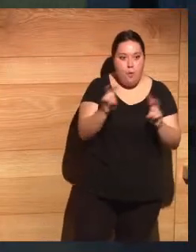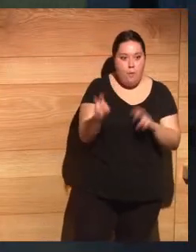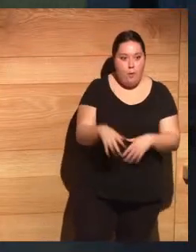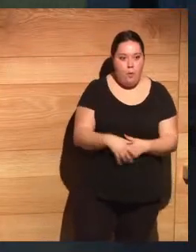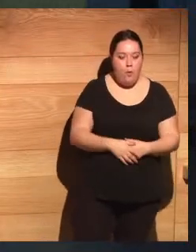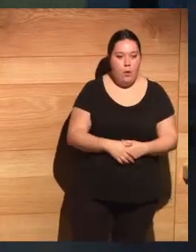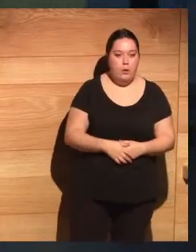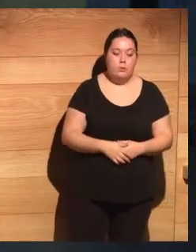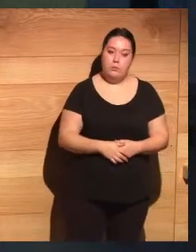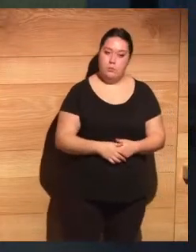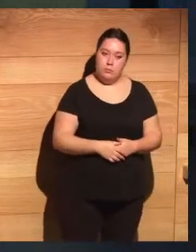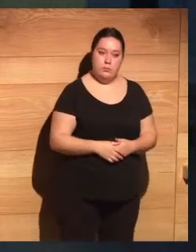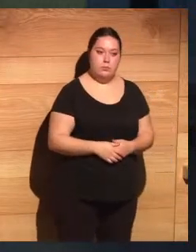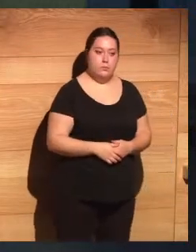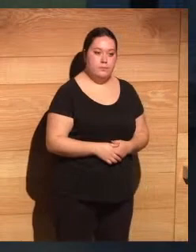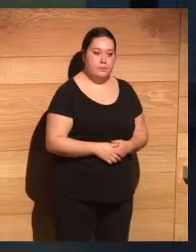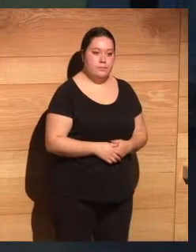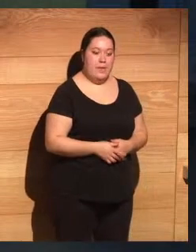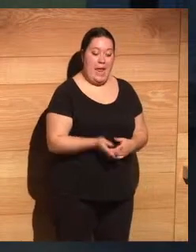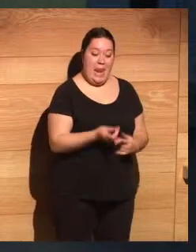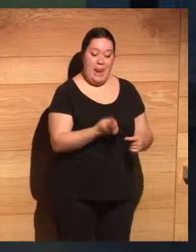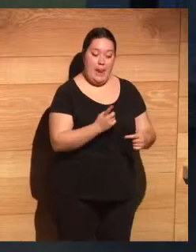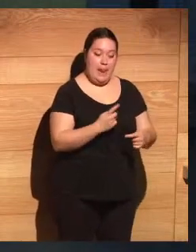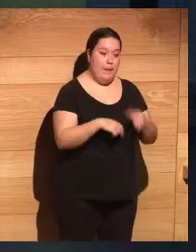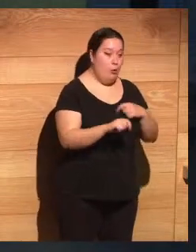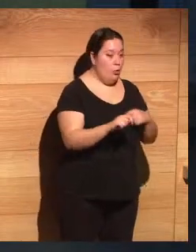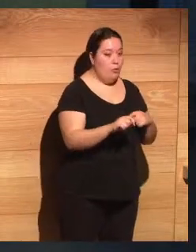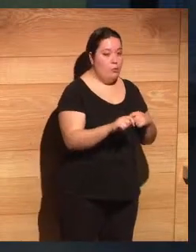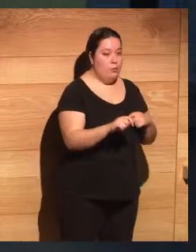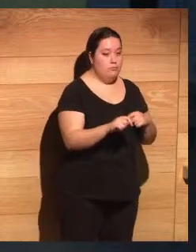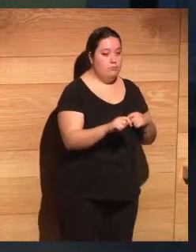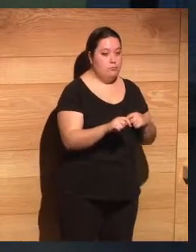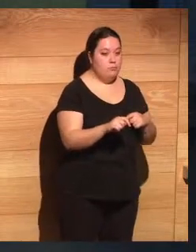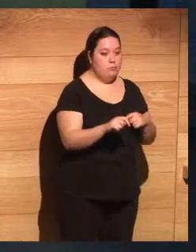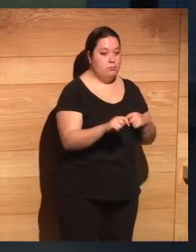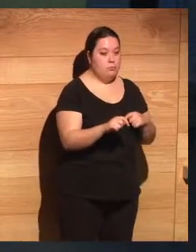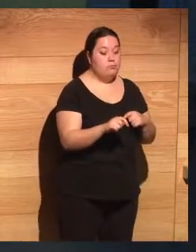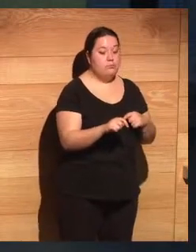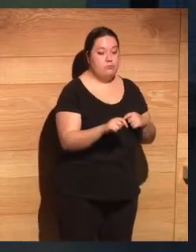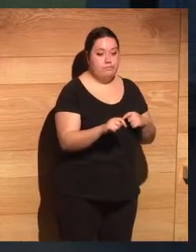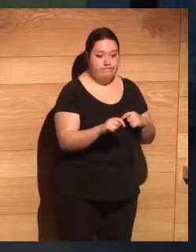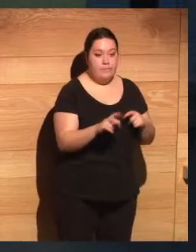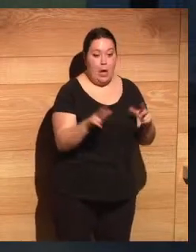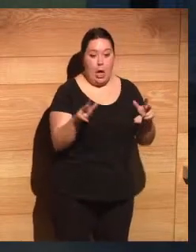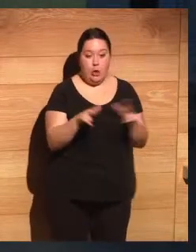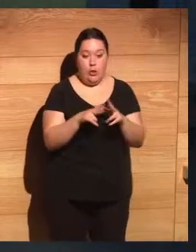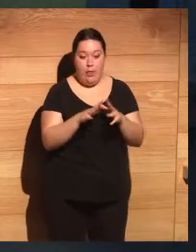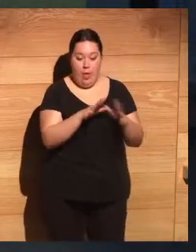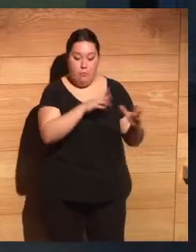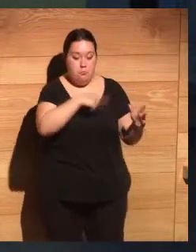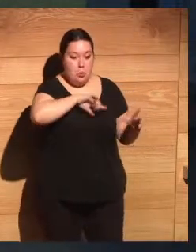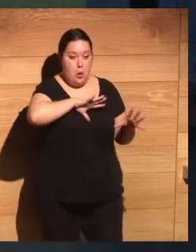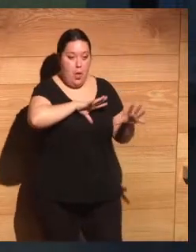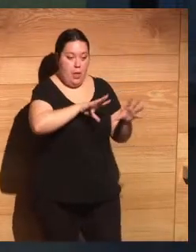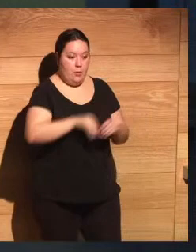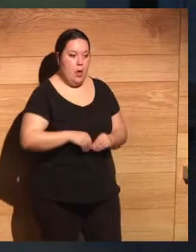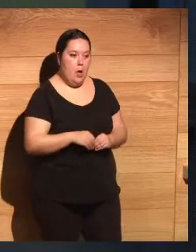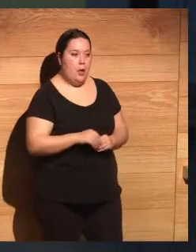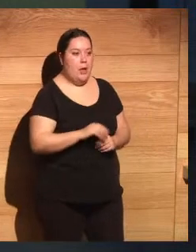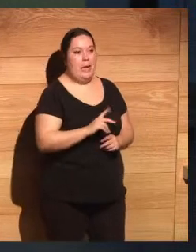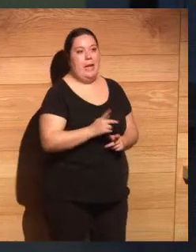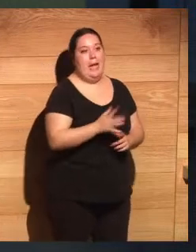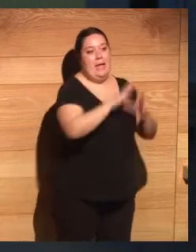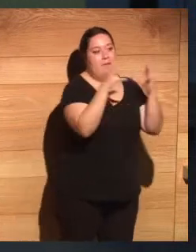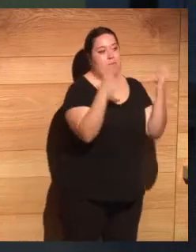de negocio, ni siquiera en la recepción de la sociedad, que nos hemos adaptado inmediatamente a la compra por Internet,